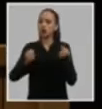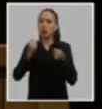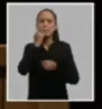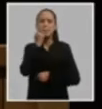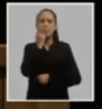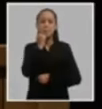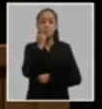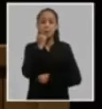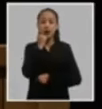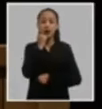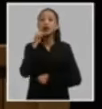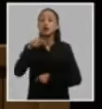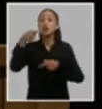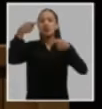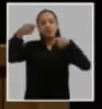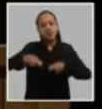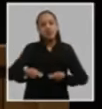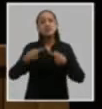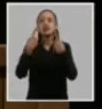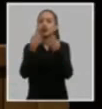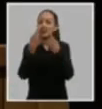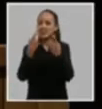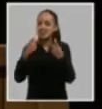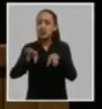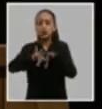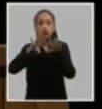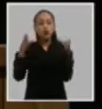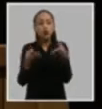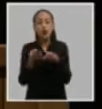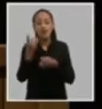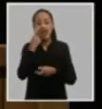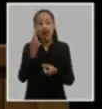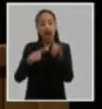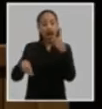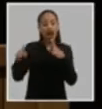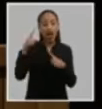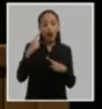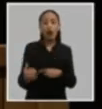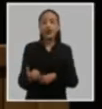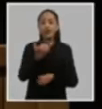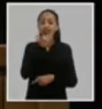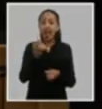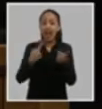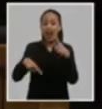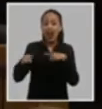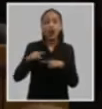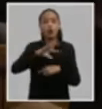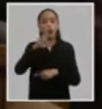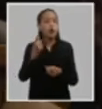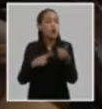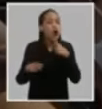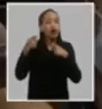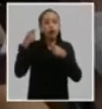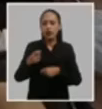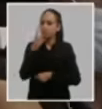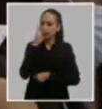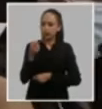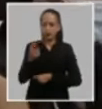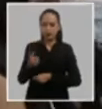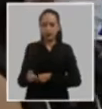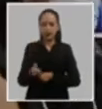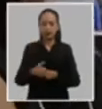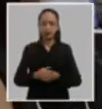adoptando las decisiones necesarias en relación con cualquier manifestación de deterioro y debilidad en el